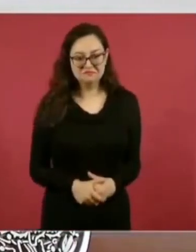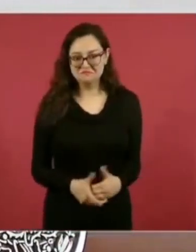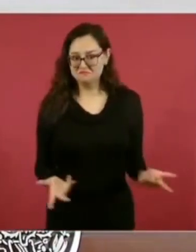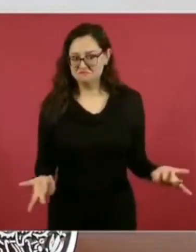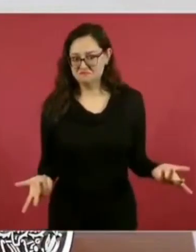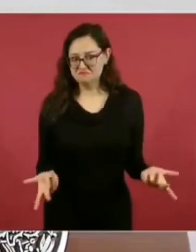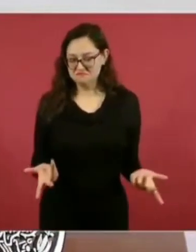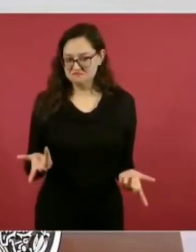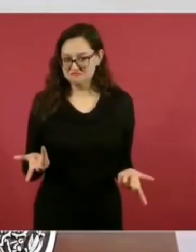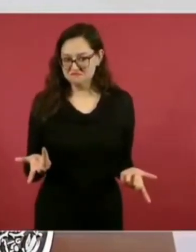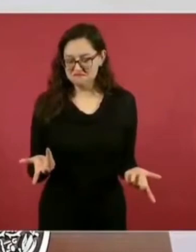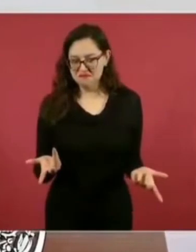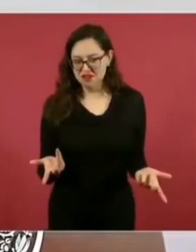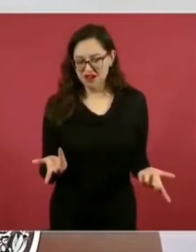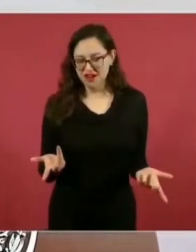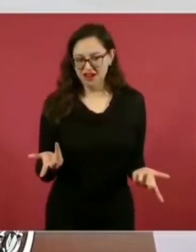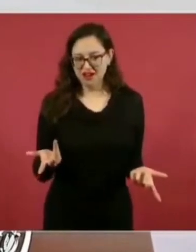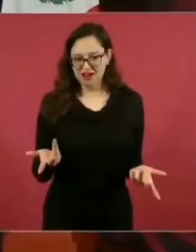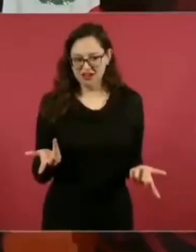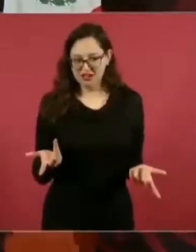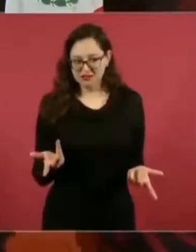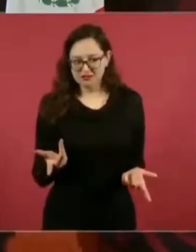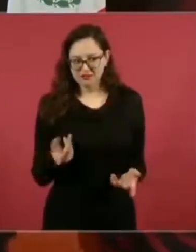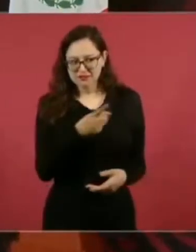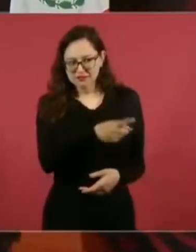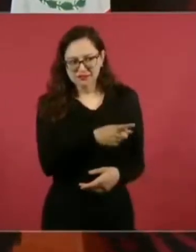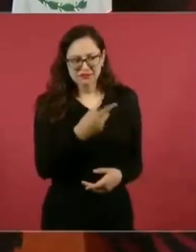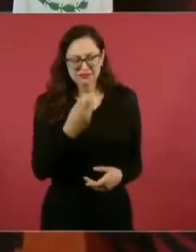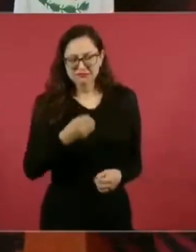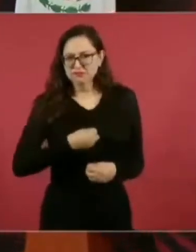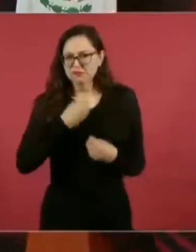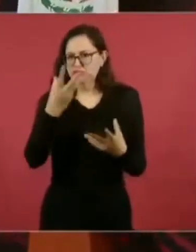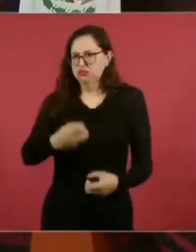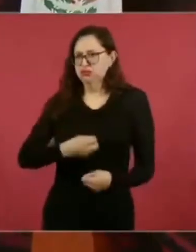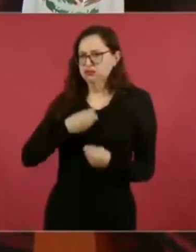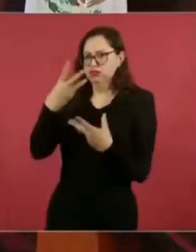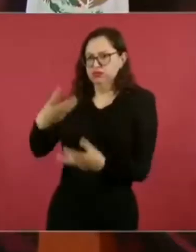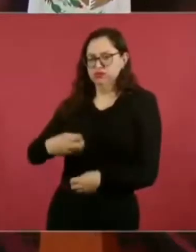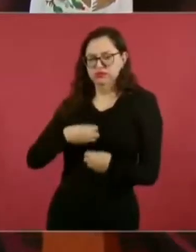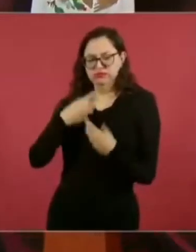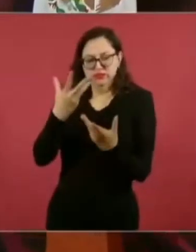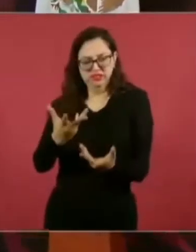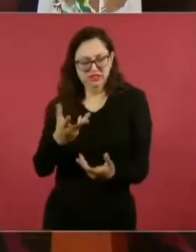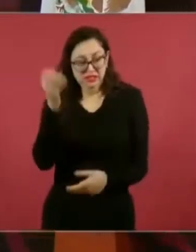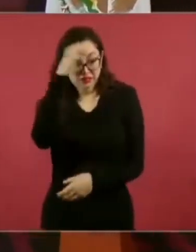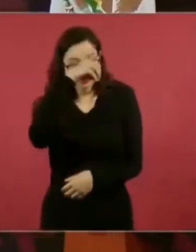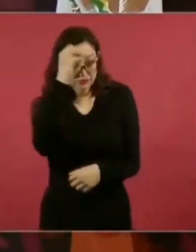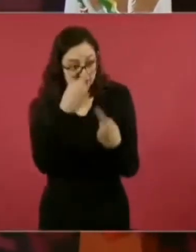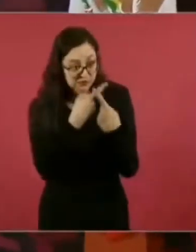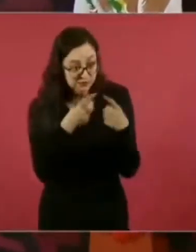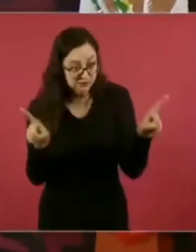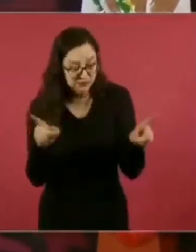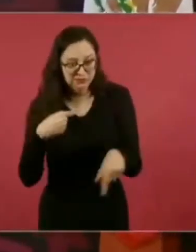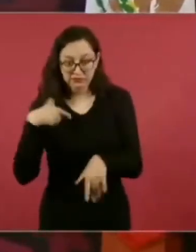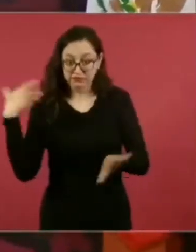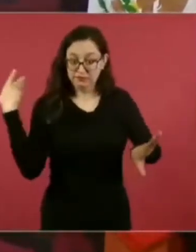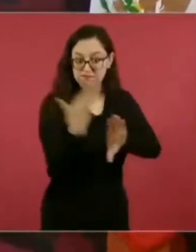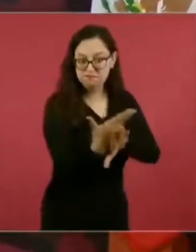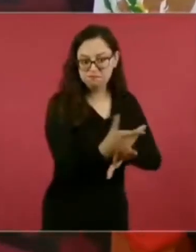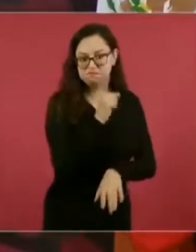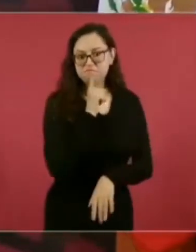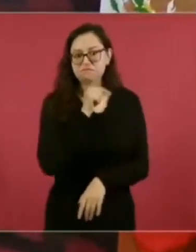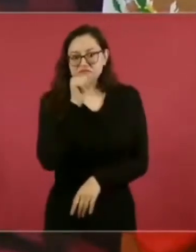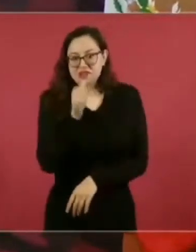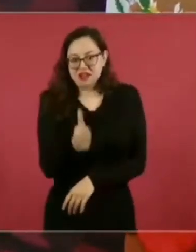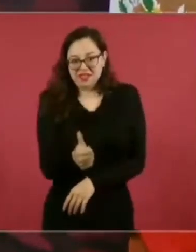ejercer su derecho a disentir. Esta no es una dictadura. Y lo otro